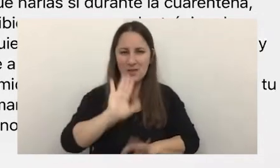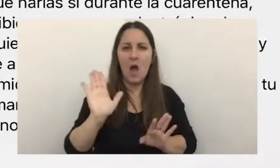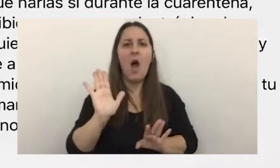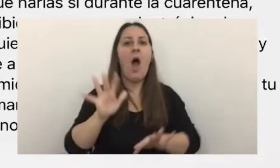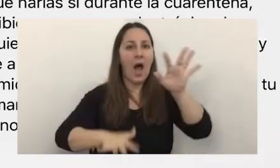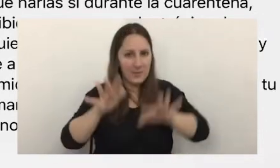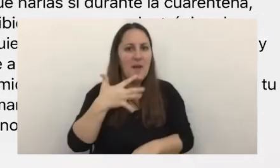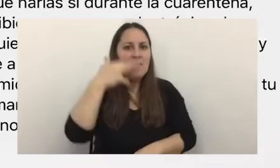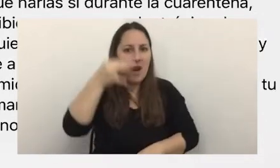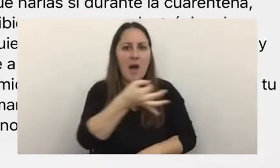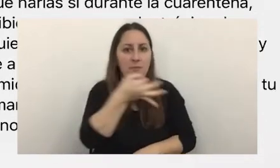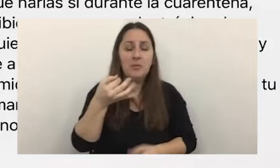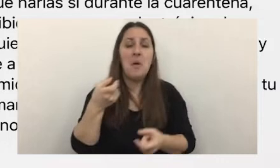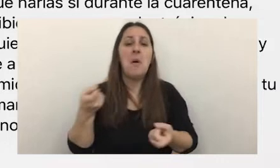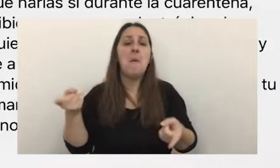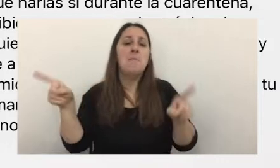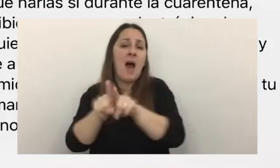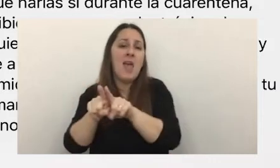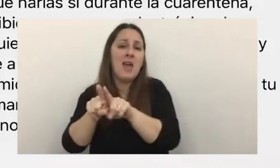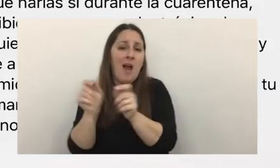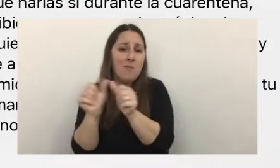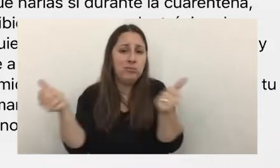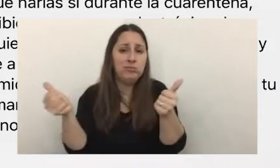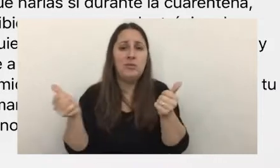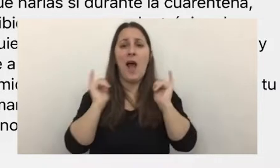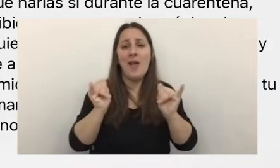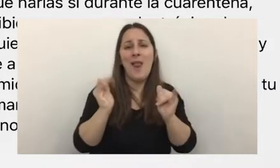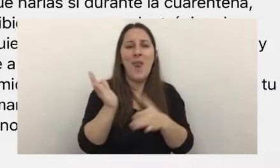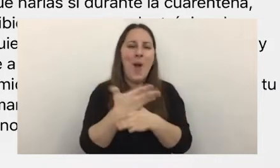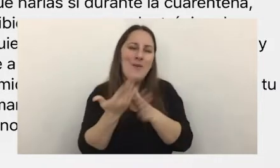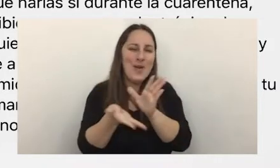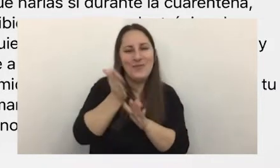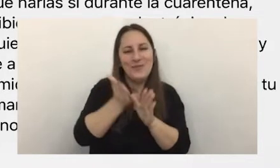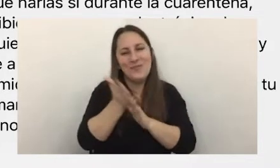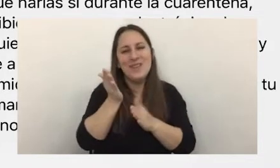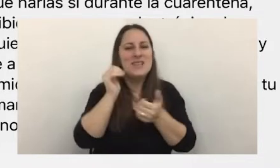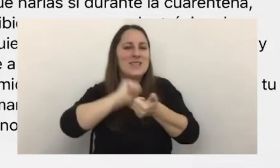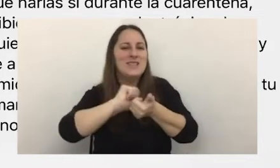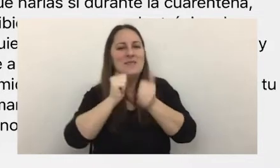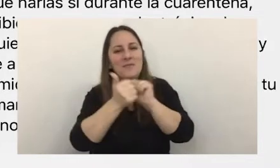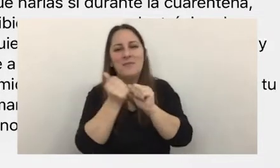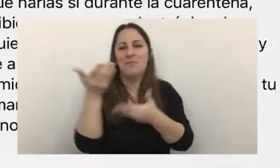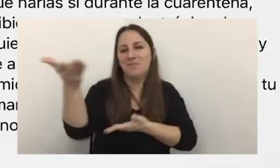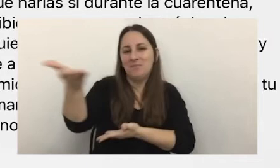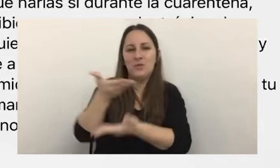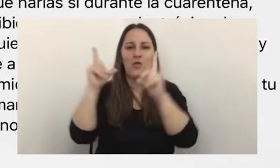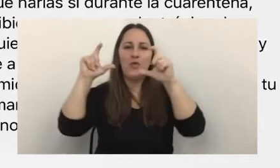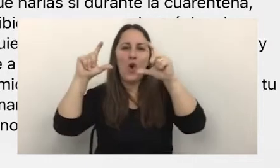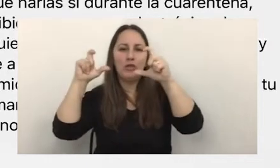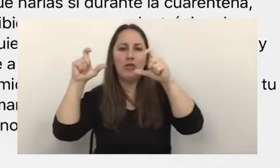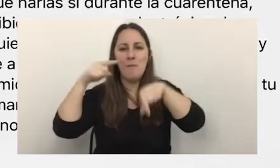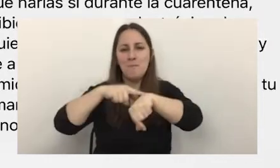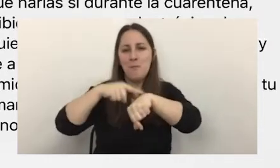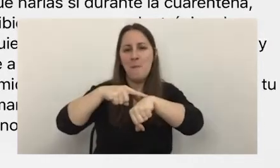reales parejas que se rompieron adolescentes noviando que practican sexting y que se cambiaron fotos durante